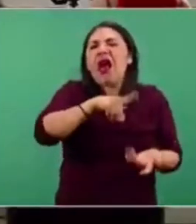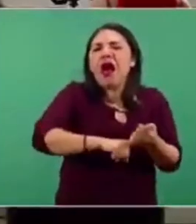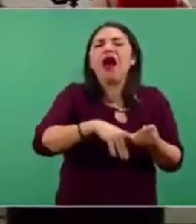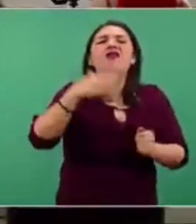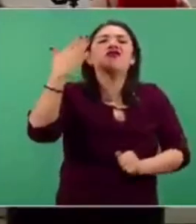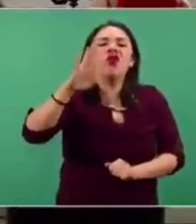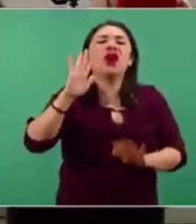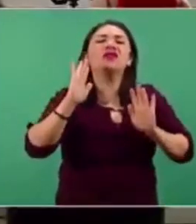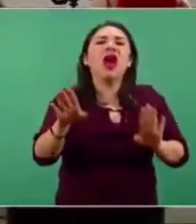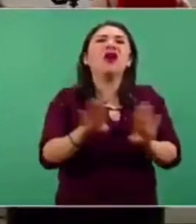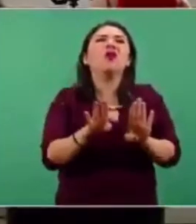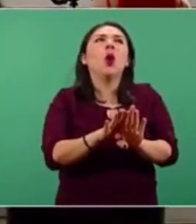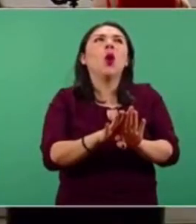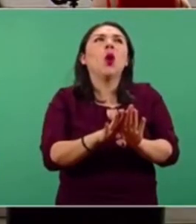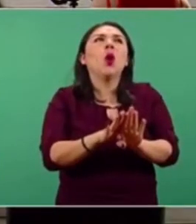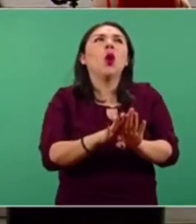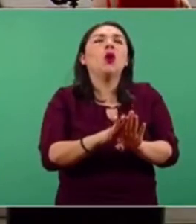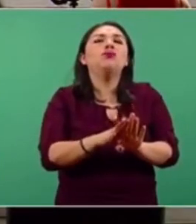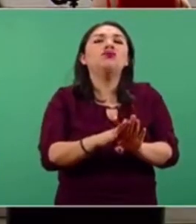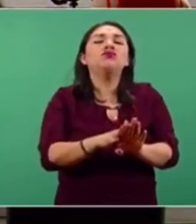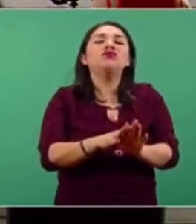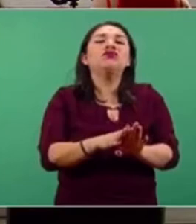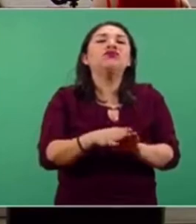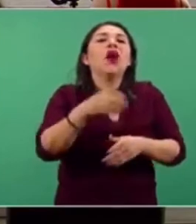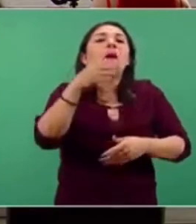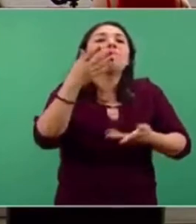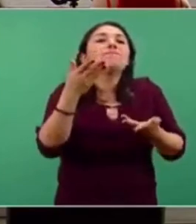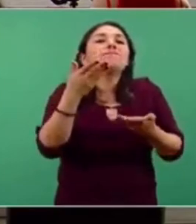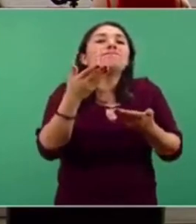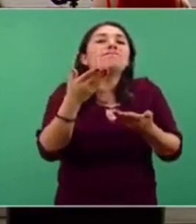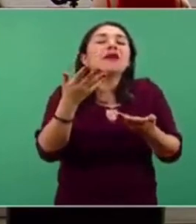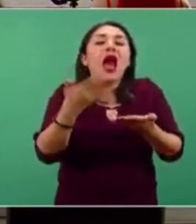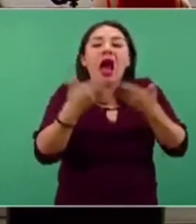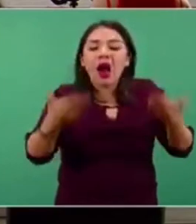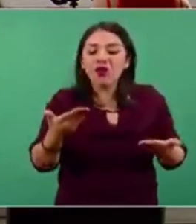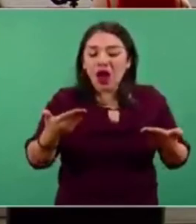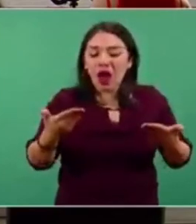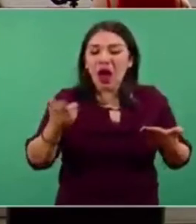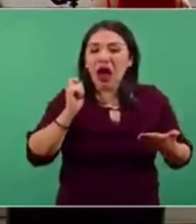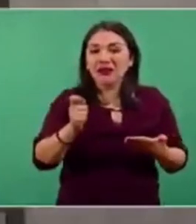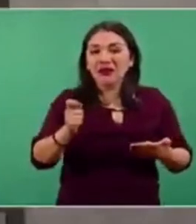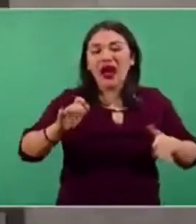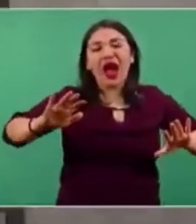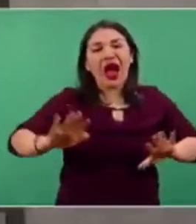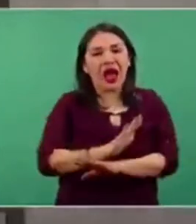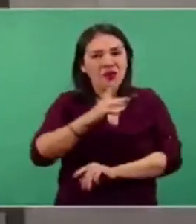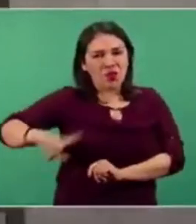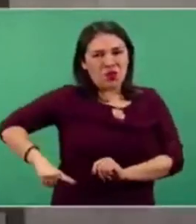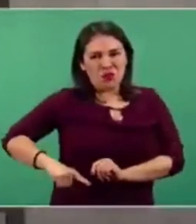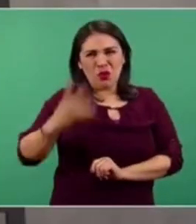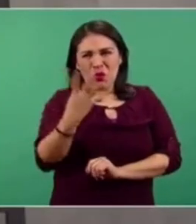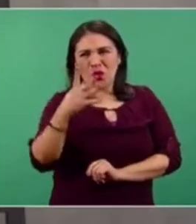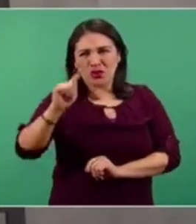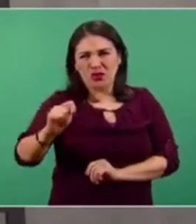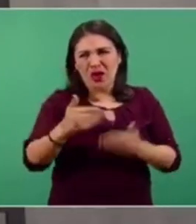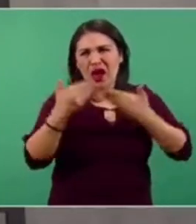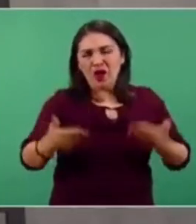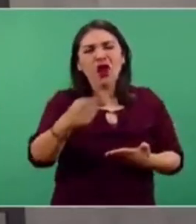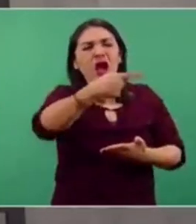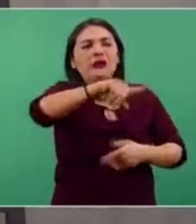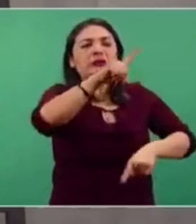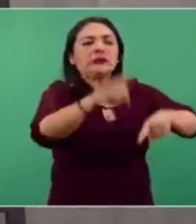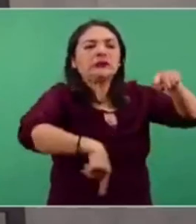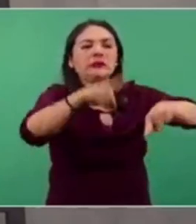pérdida de privilegios a lo largo de lo que llevamos de la transformación. Esto el presidente lo ha comentado